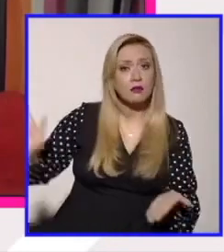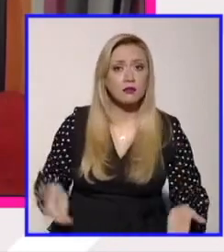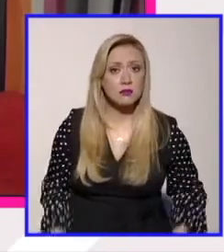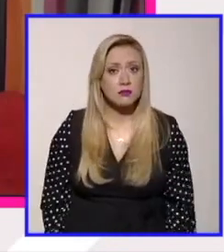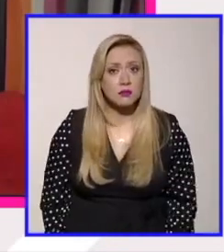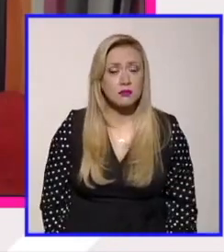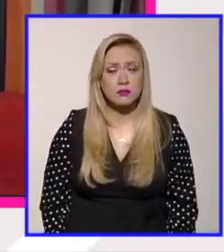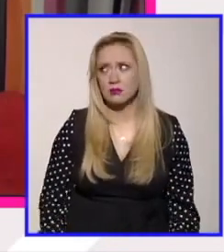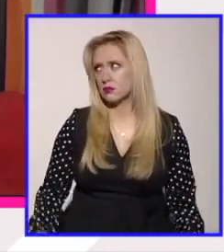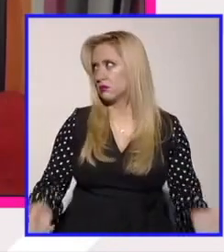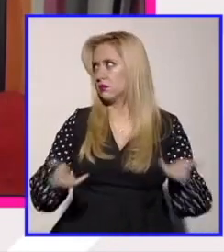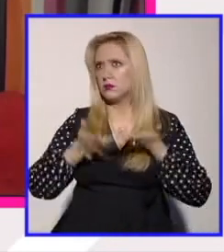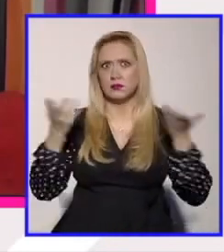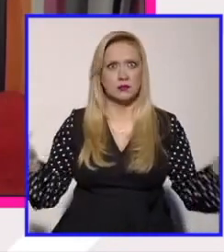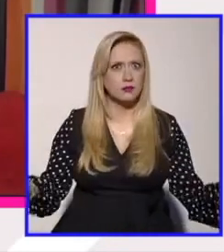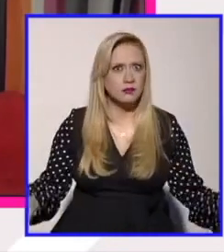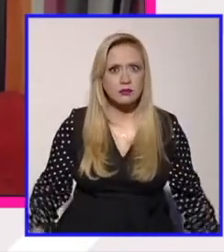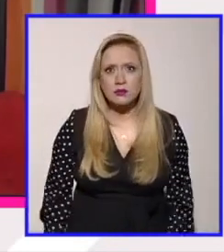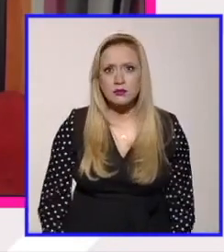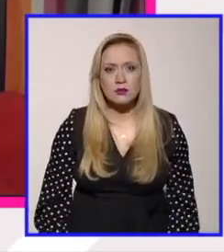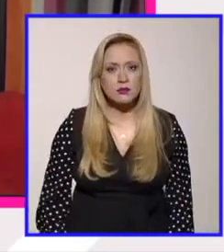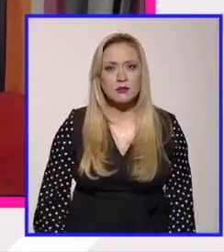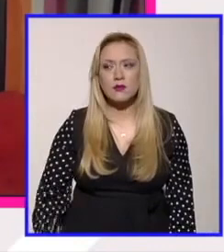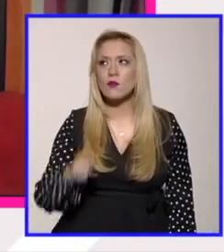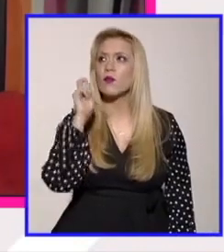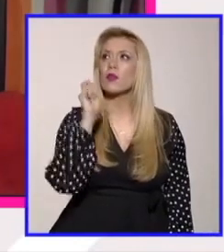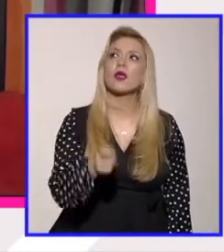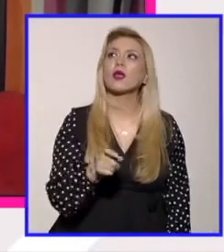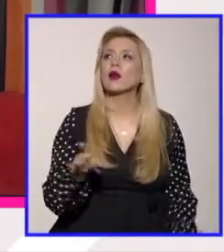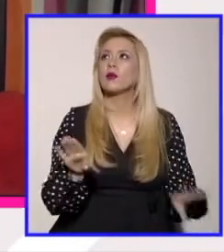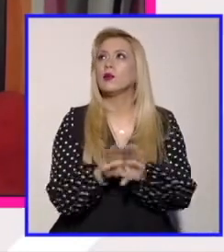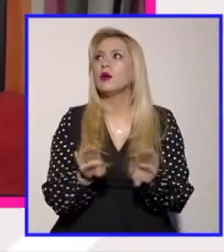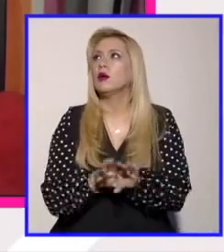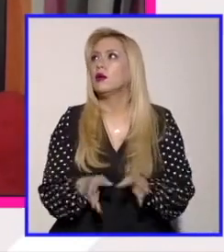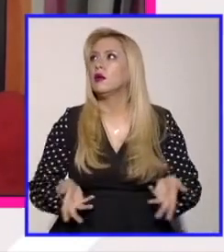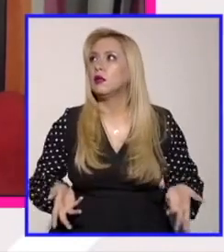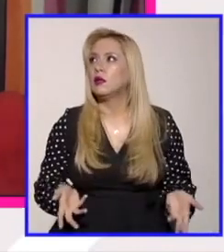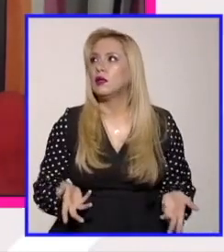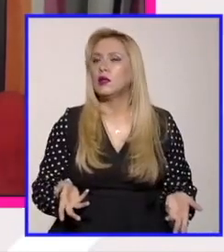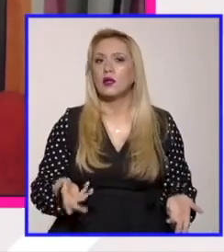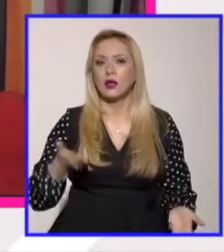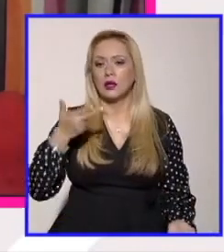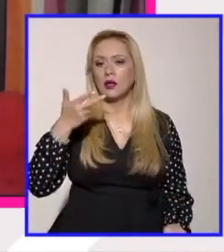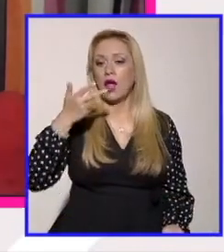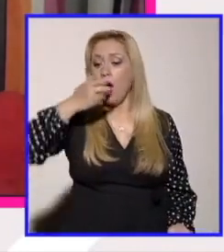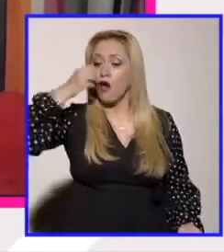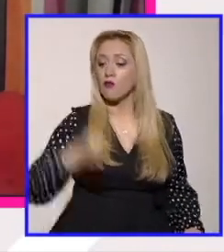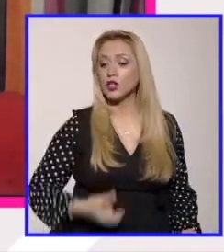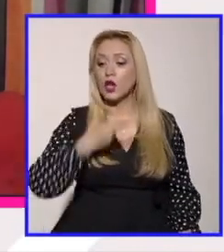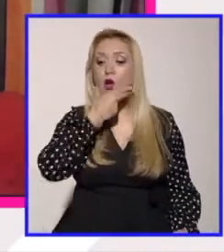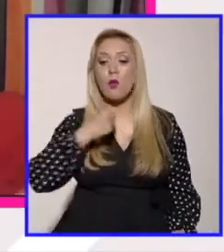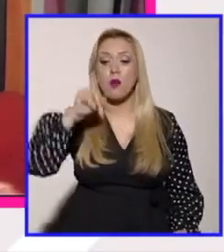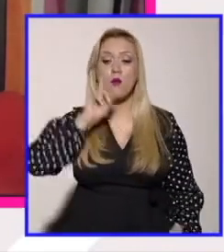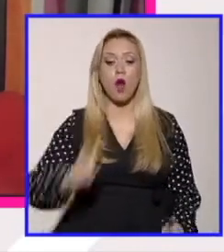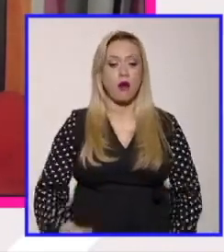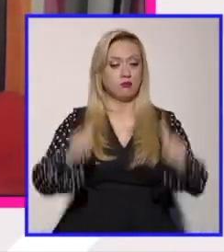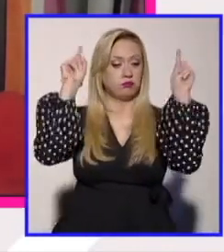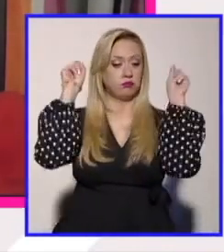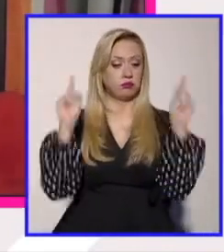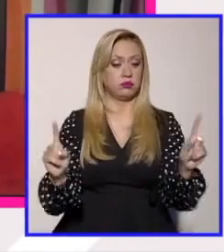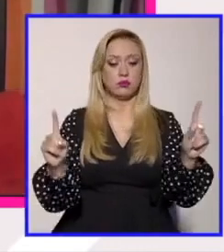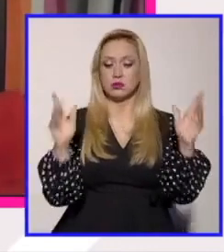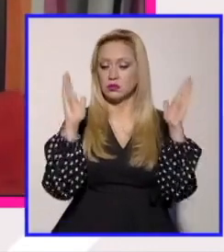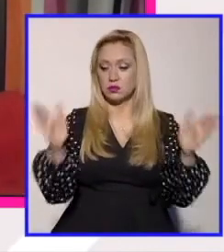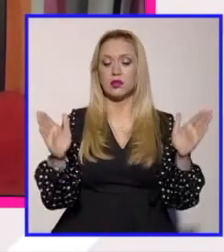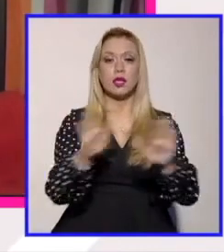encanta que nos habla de la heterosexualidad obligatoria como institución y